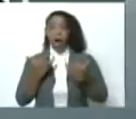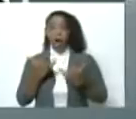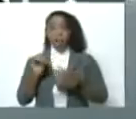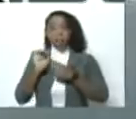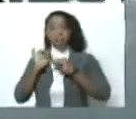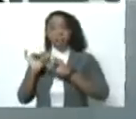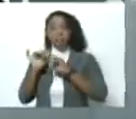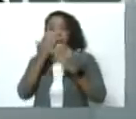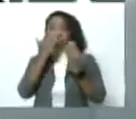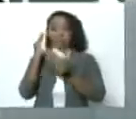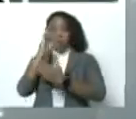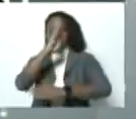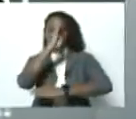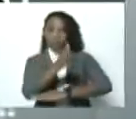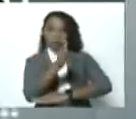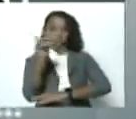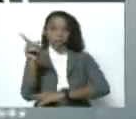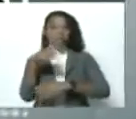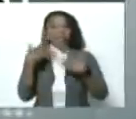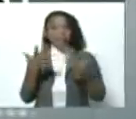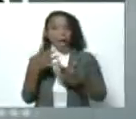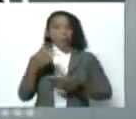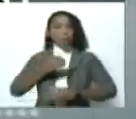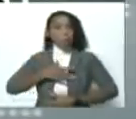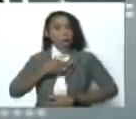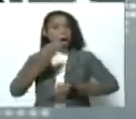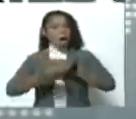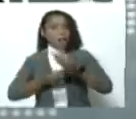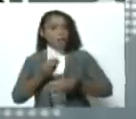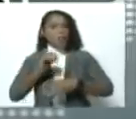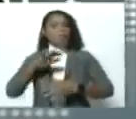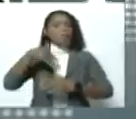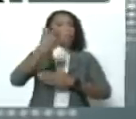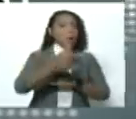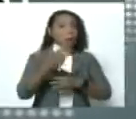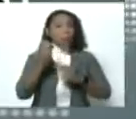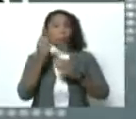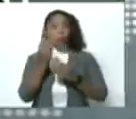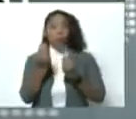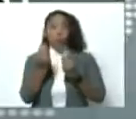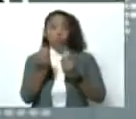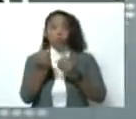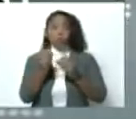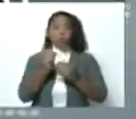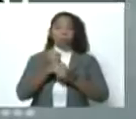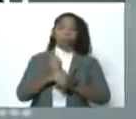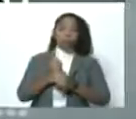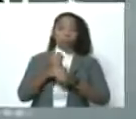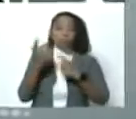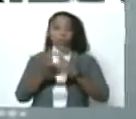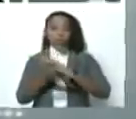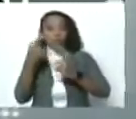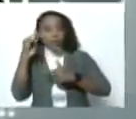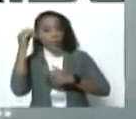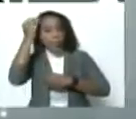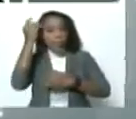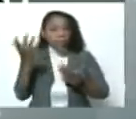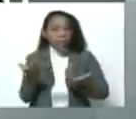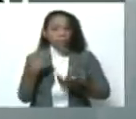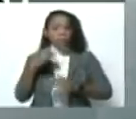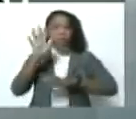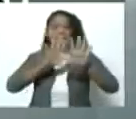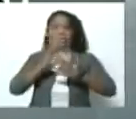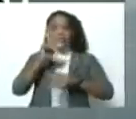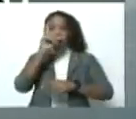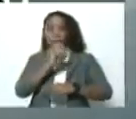en directo por nuestra pantalla. ¿Qué apreciación puedes hacer después de tantas expectativas que se sirnió el caso particular de luego de 15 años tener